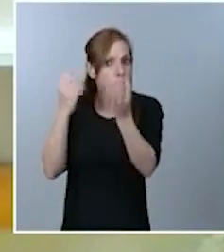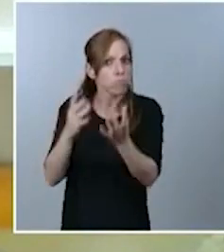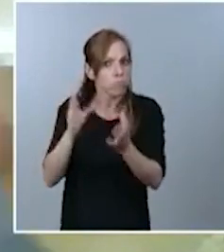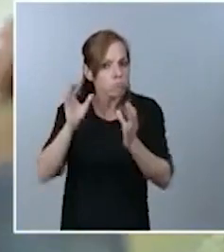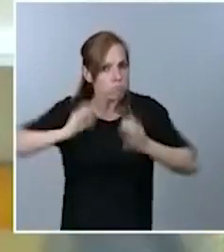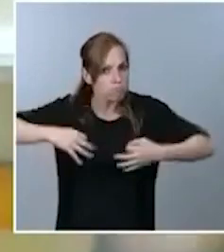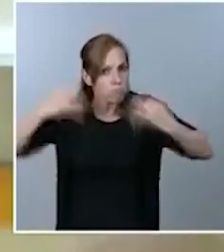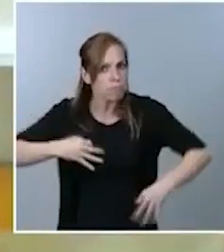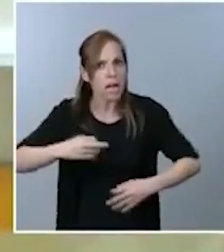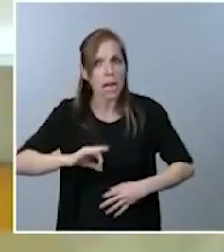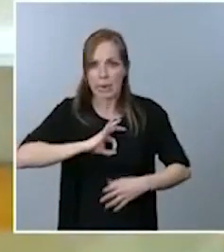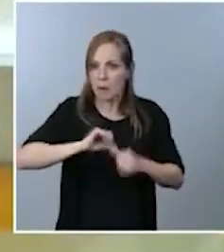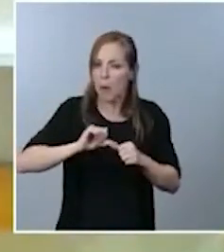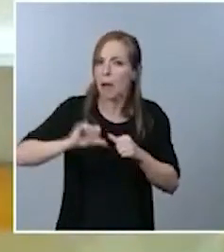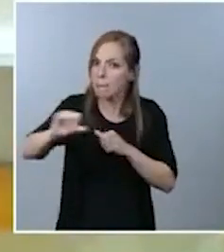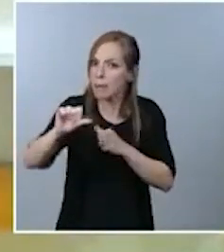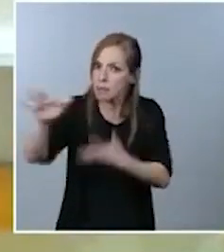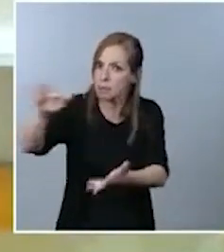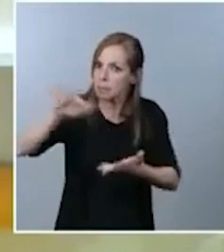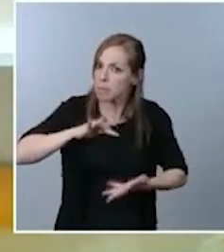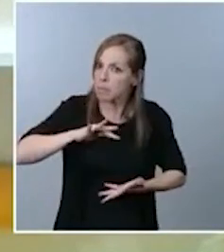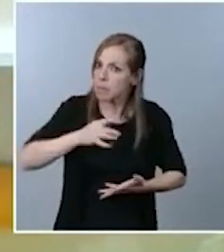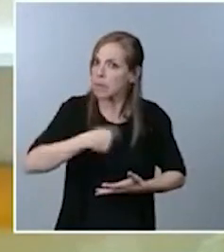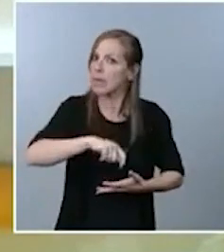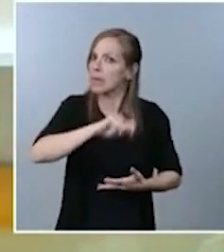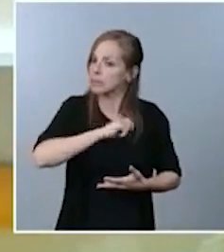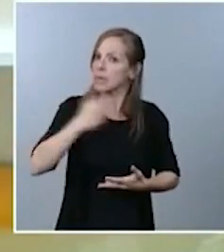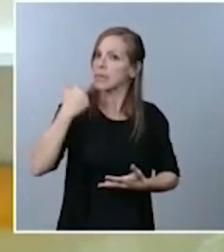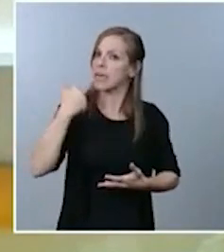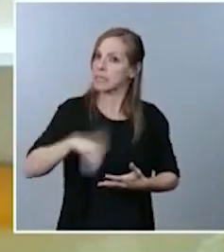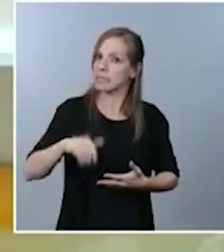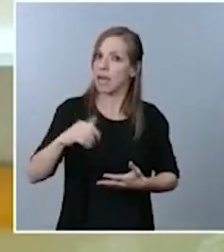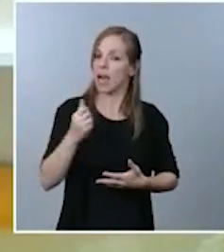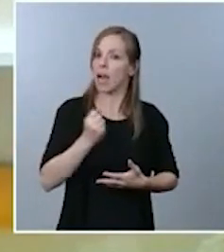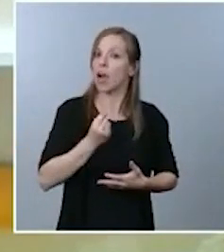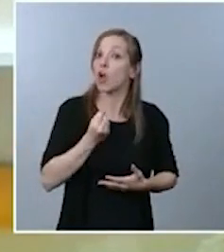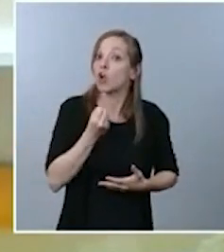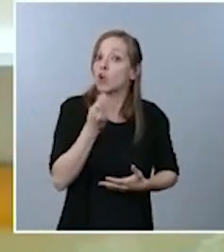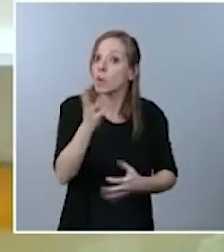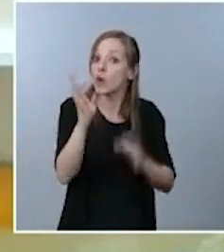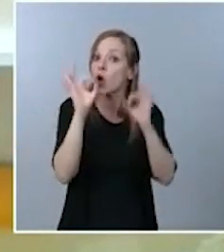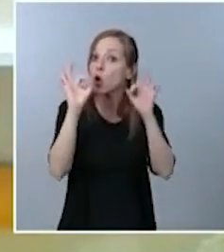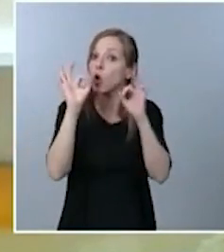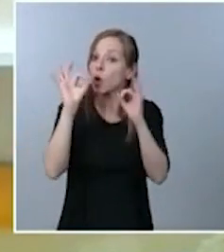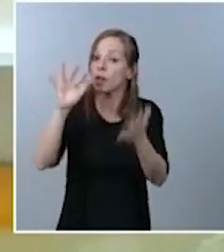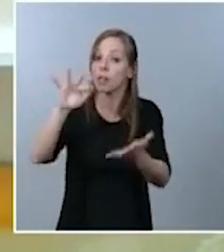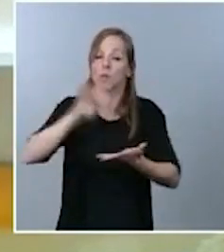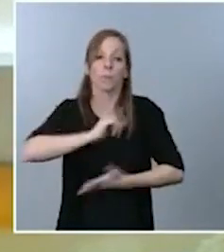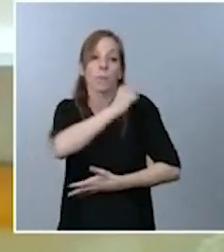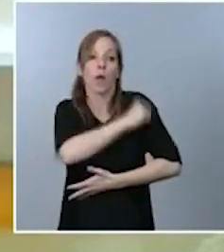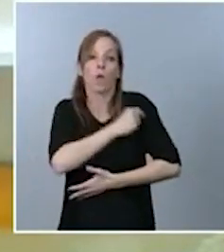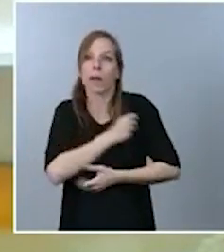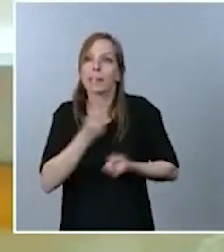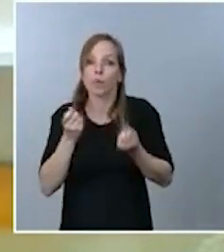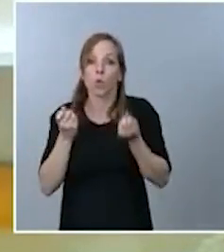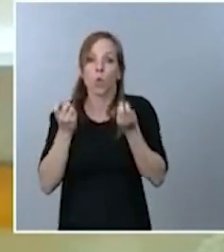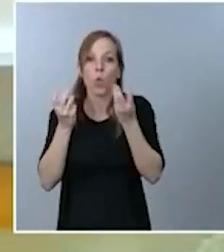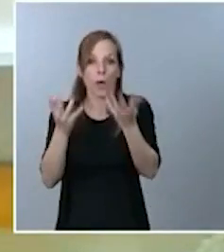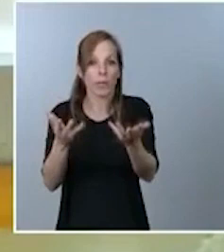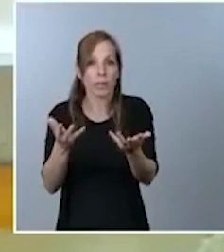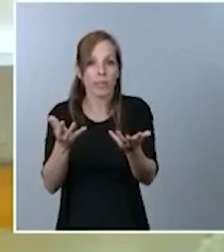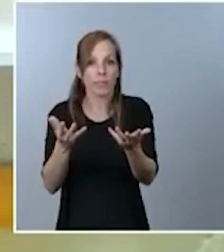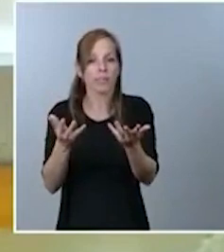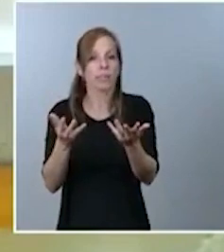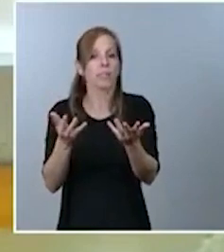España tiene ya asignadas las dosis concretas de cuántas van a llegar como se ha